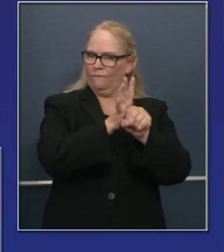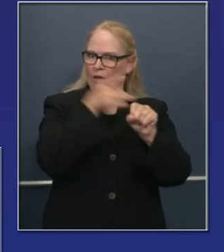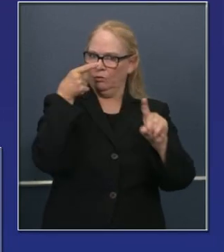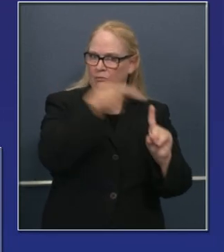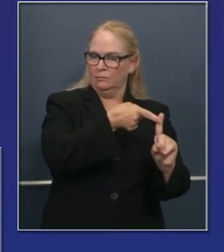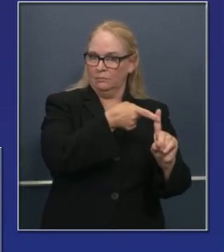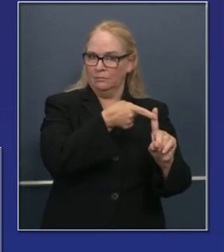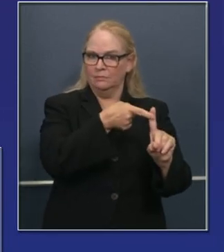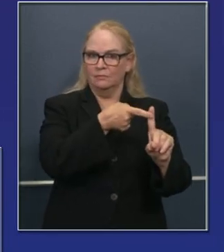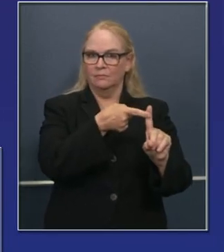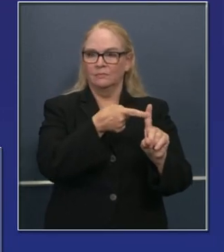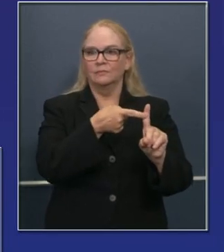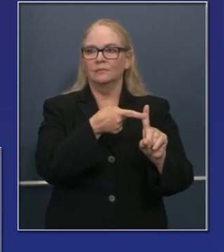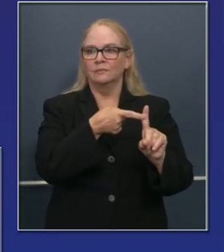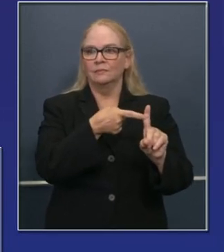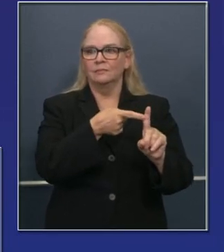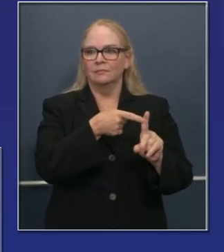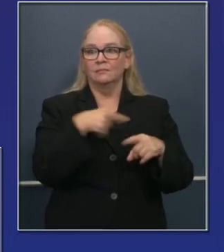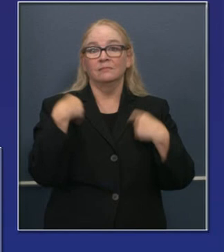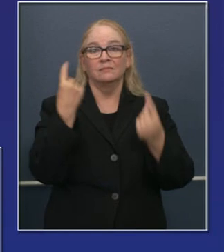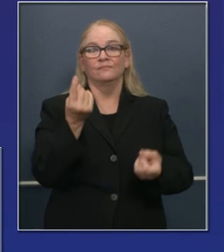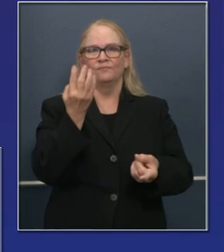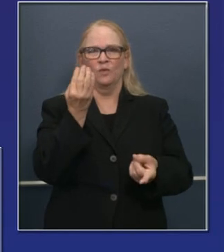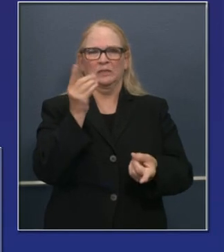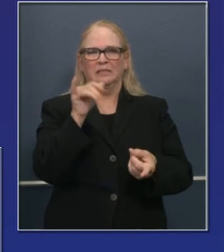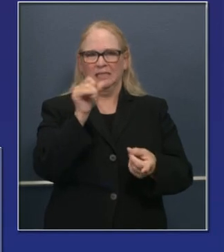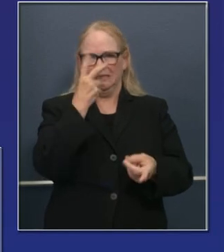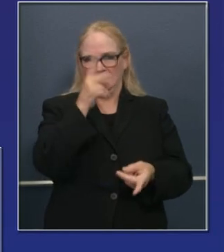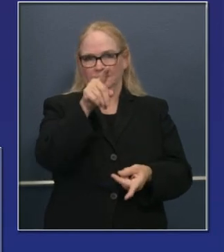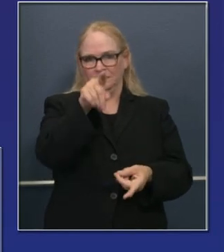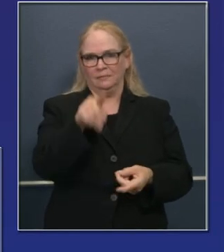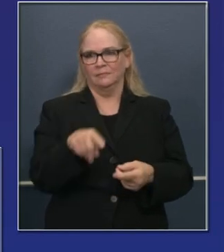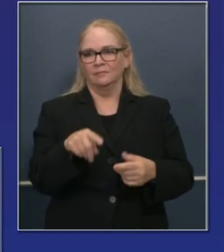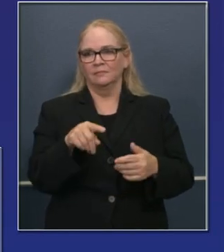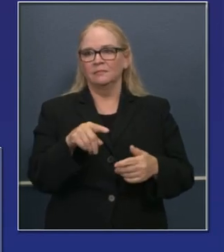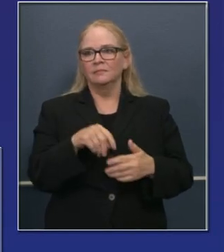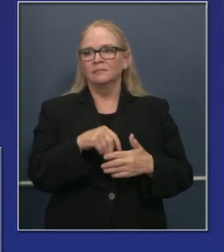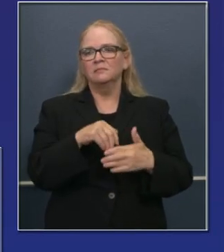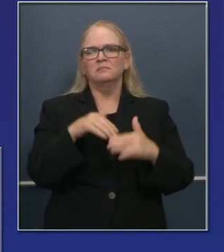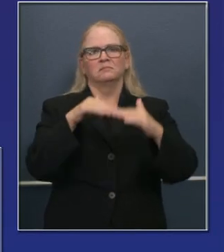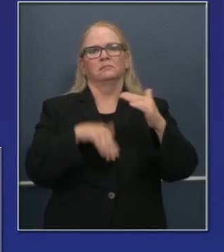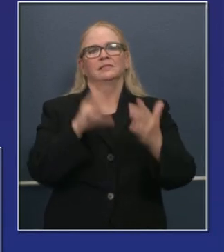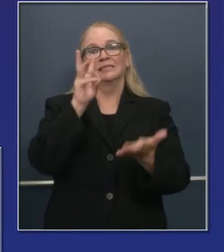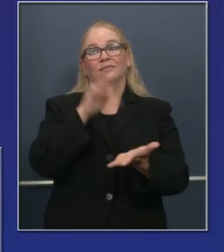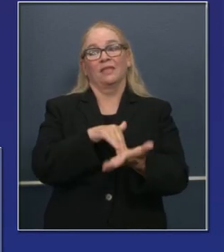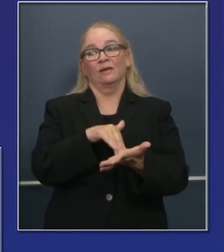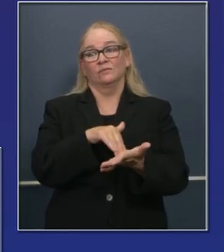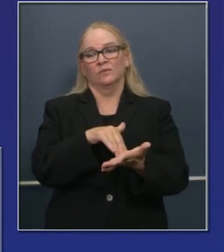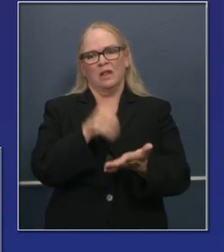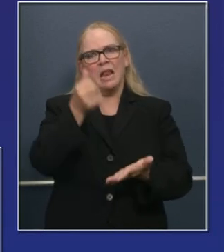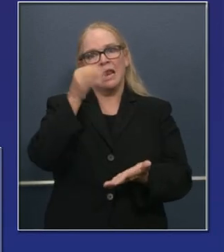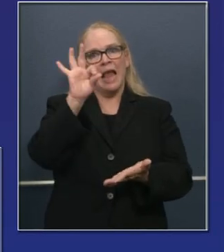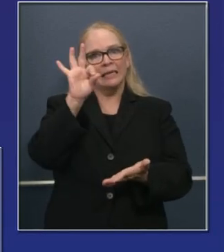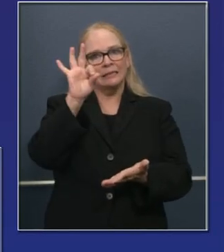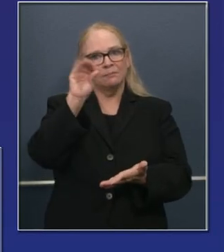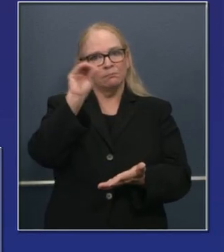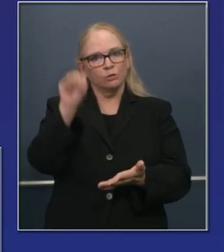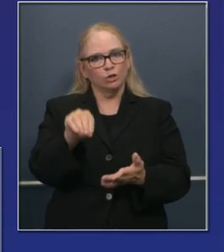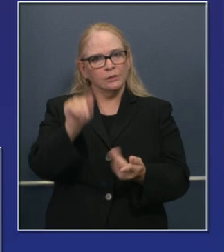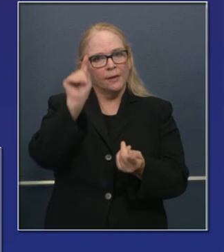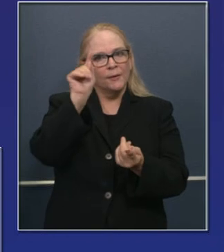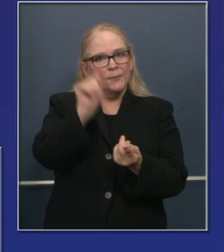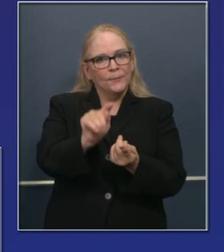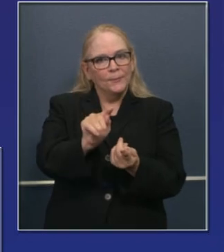6.300 individuos hospitalizados. Ahora estamos por debajo de 5.600. Disminución